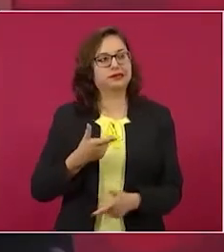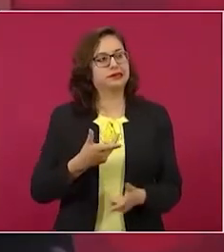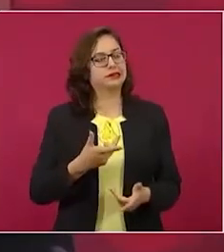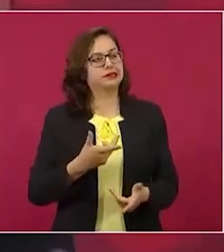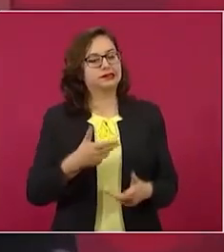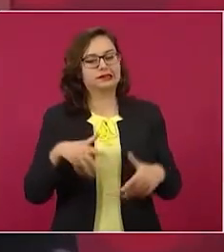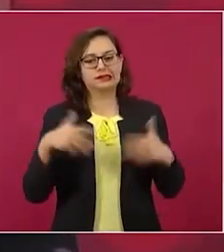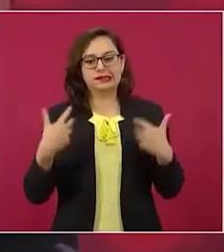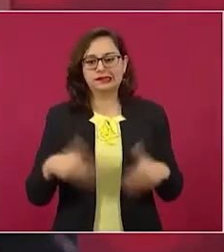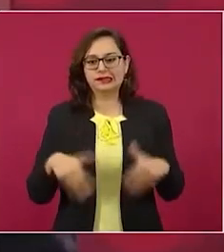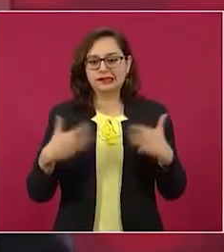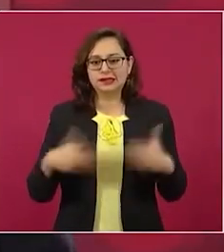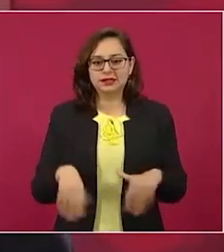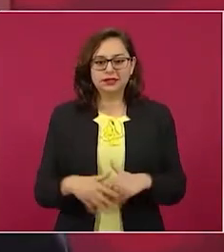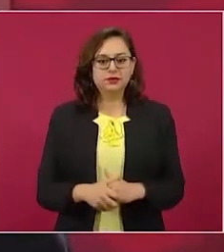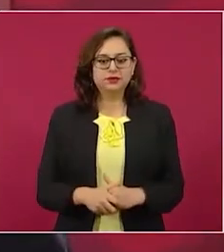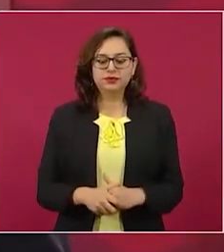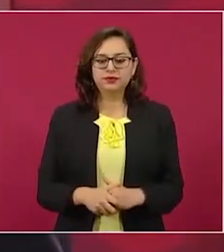Este,